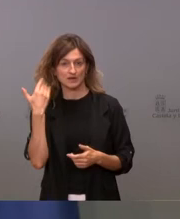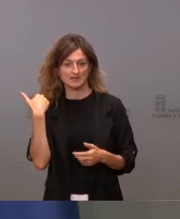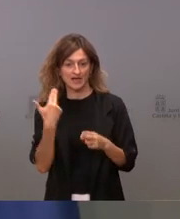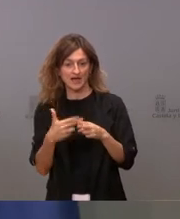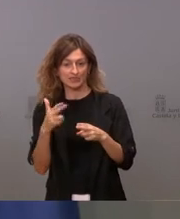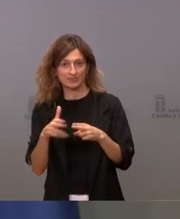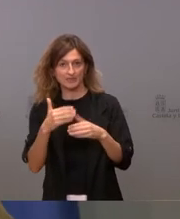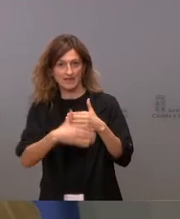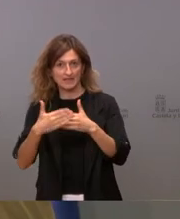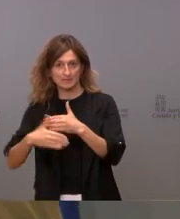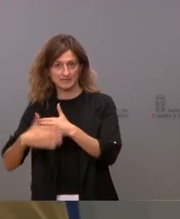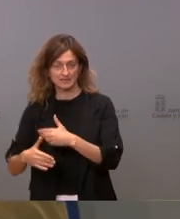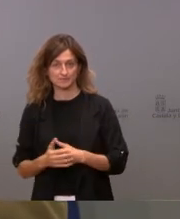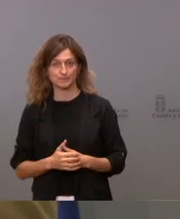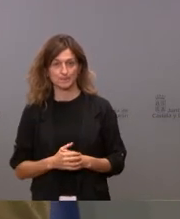actividad restringida.